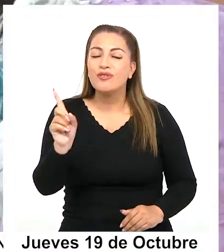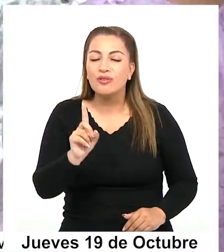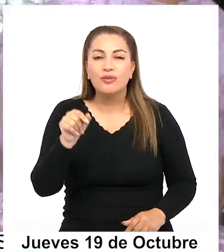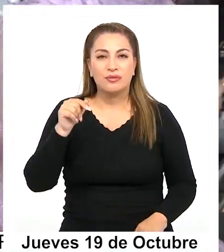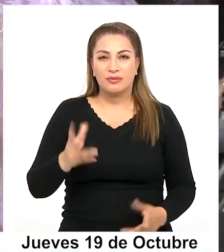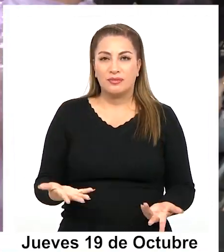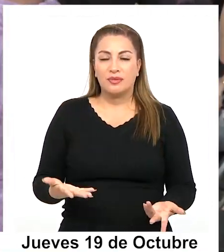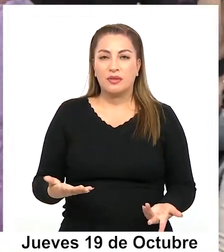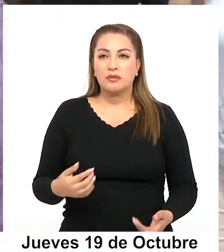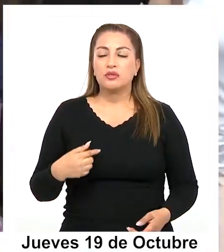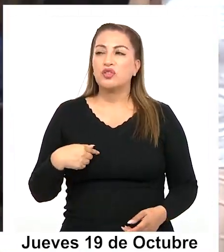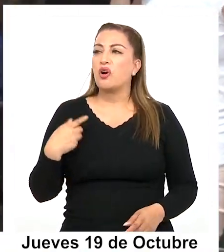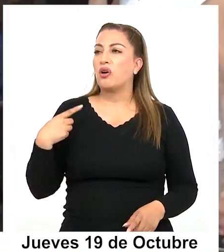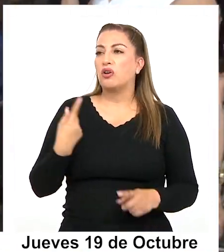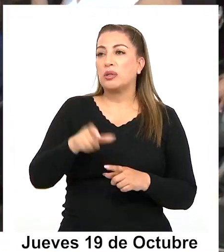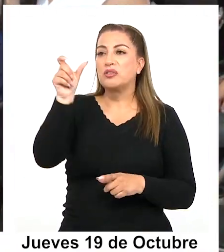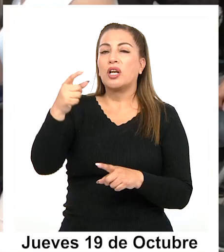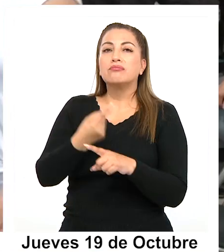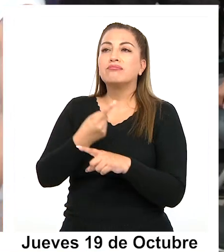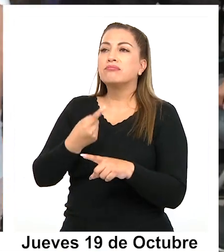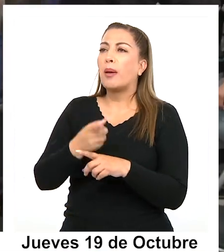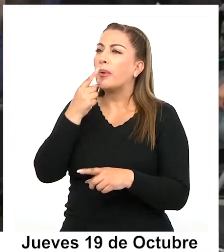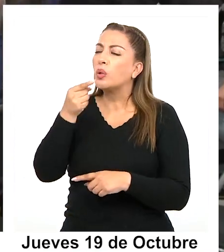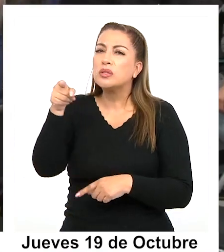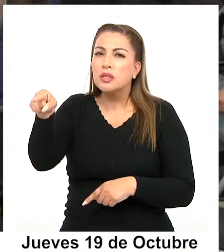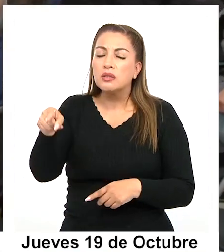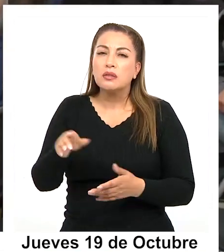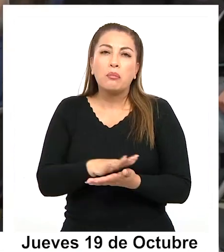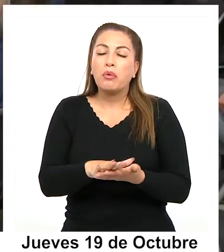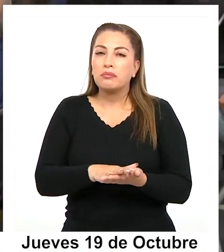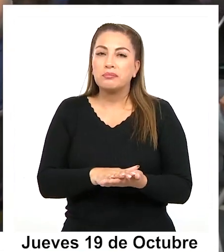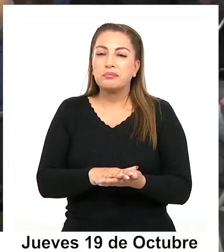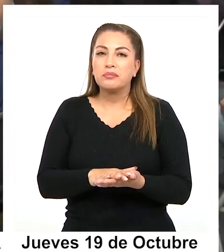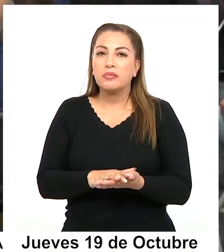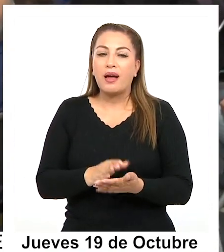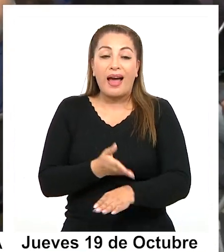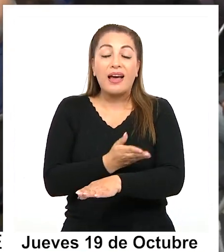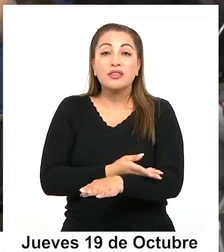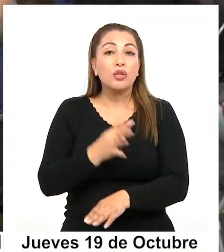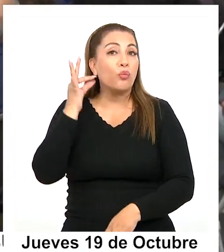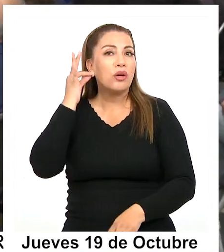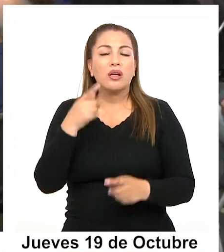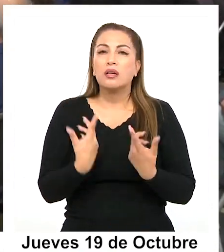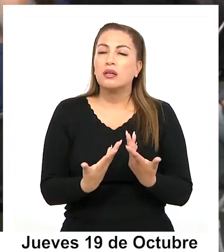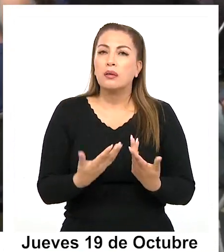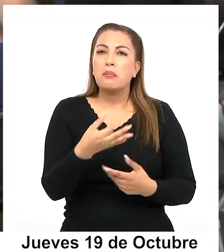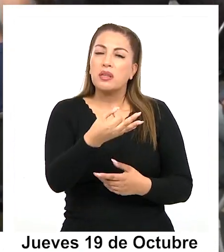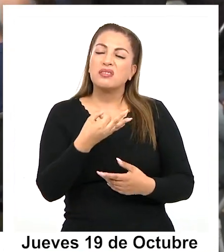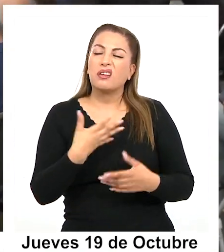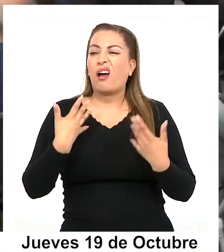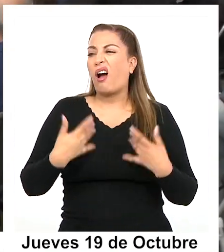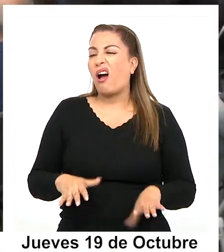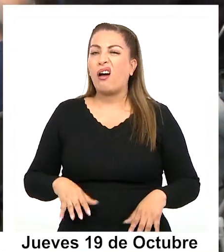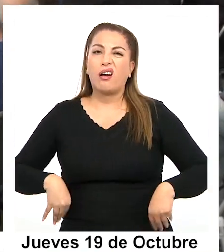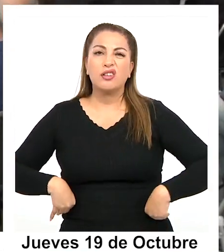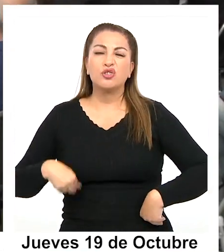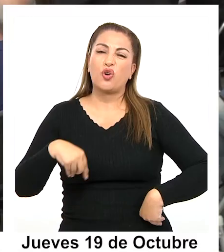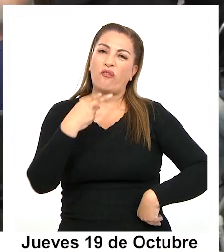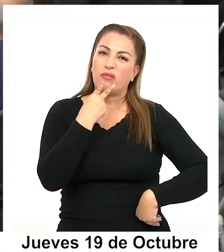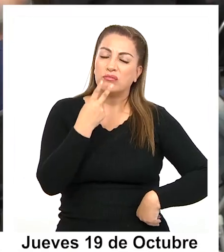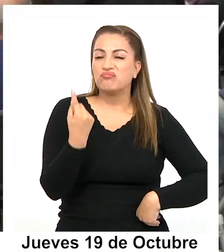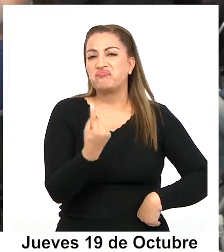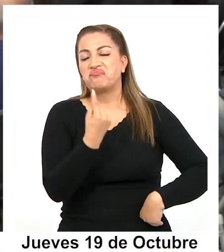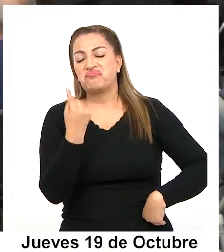siempre cuando yo converso con alguien y le pregunto, por ser con la señora que estaba conversando, me dice, ay, me dice, yo vivo